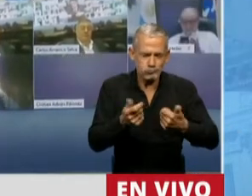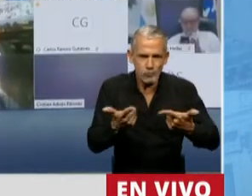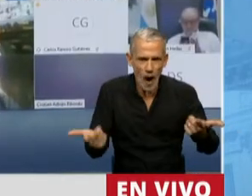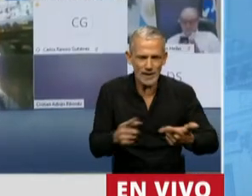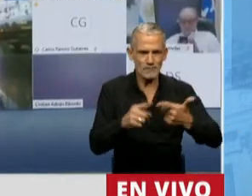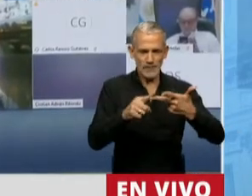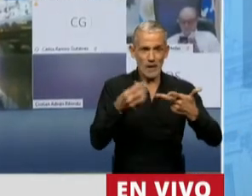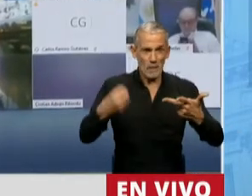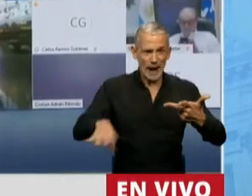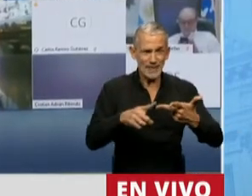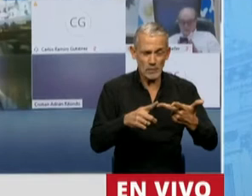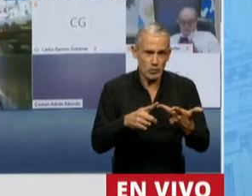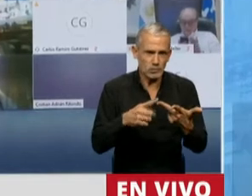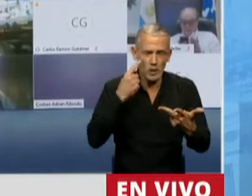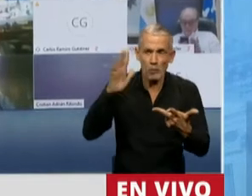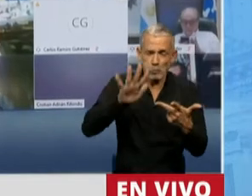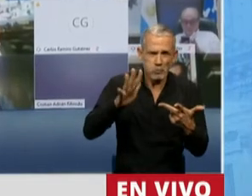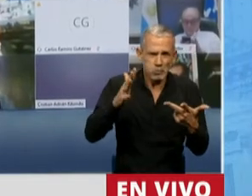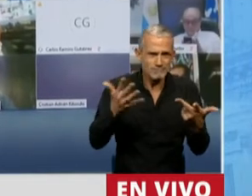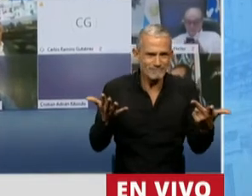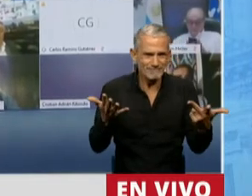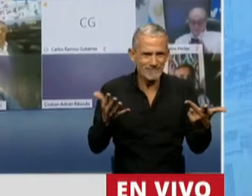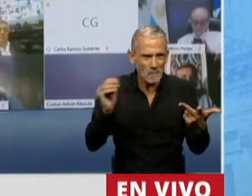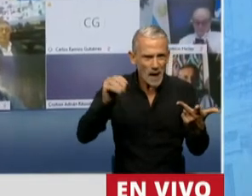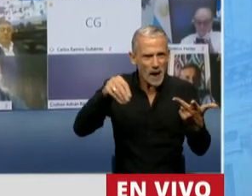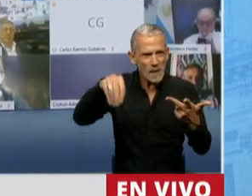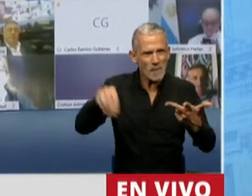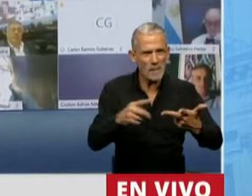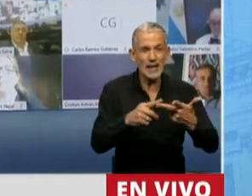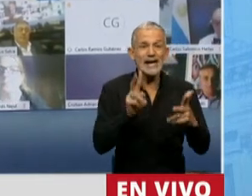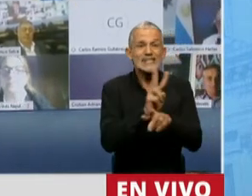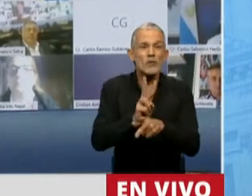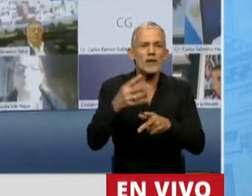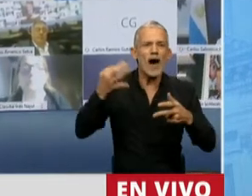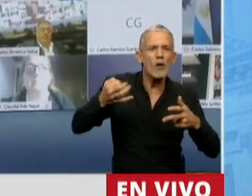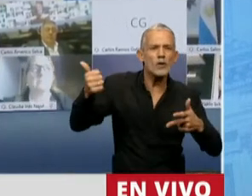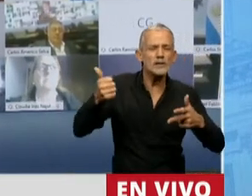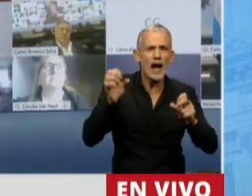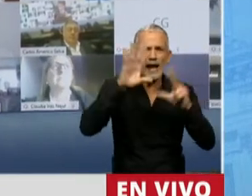perdido seguridad jurídica,